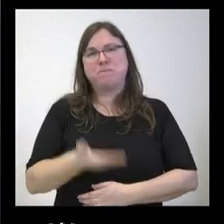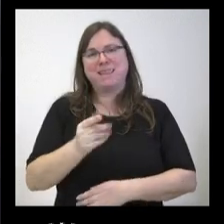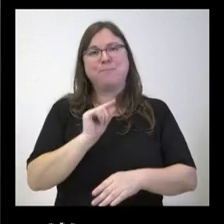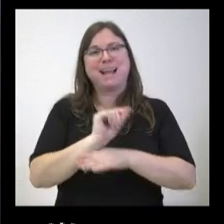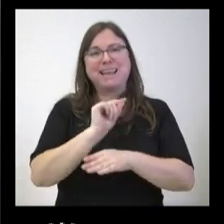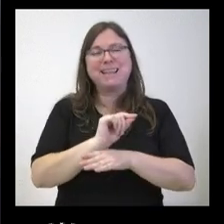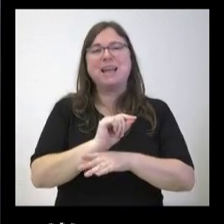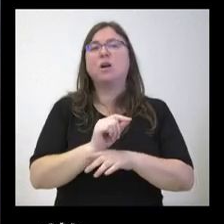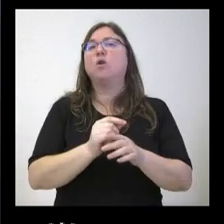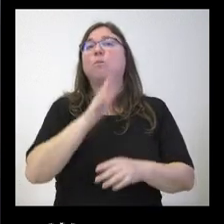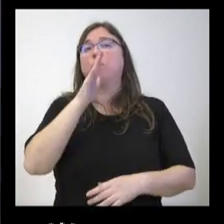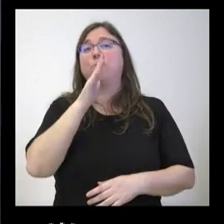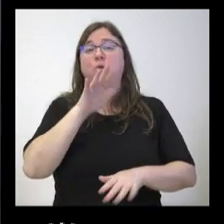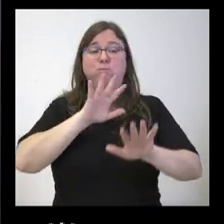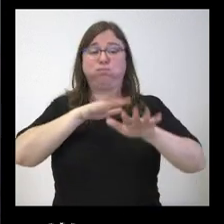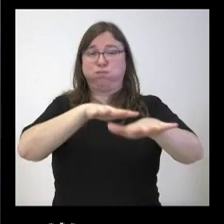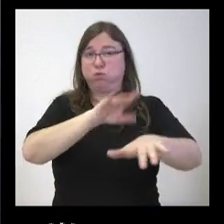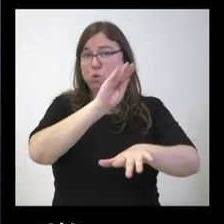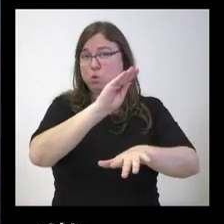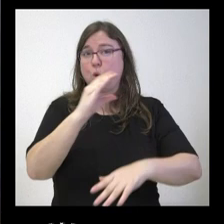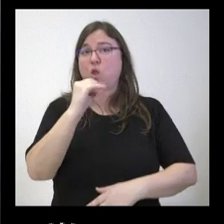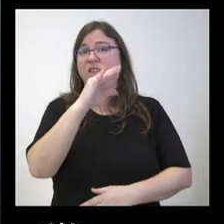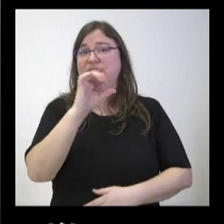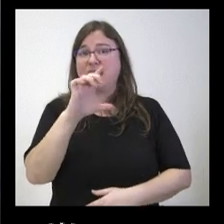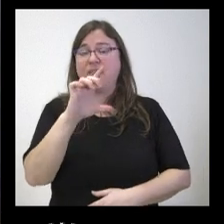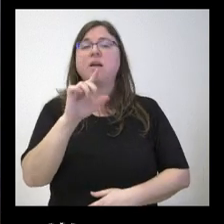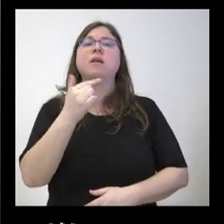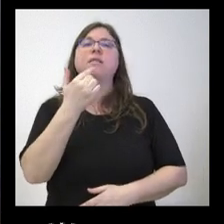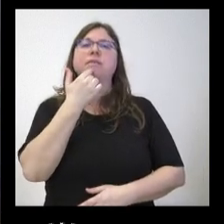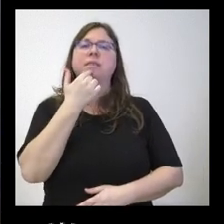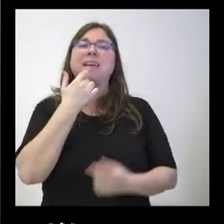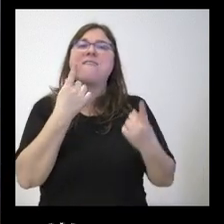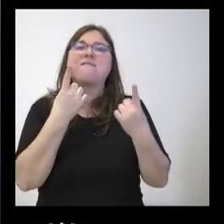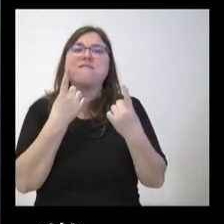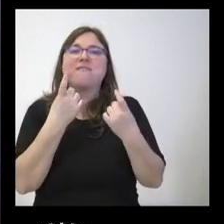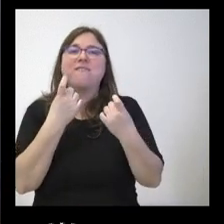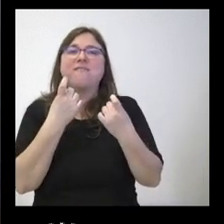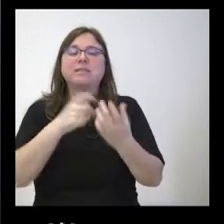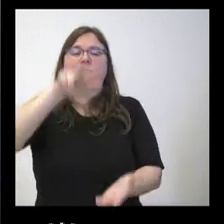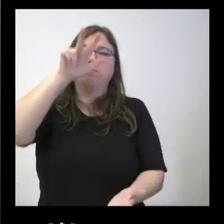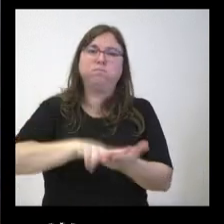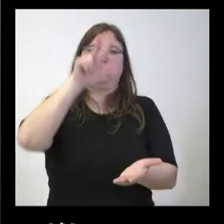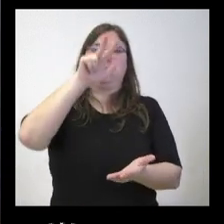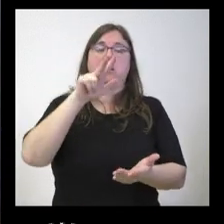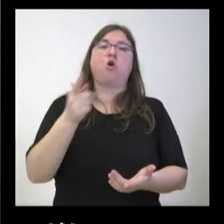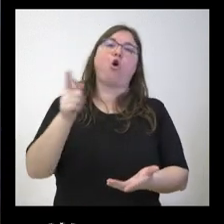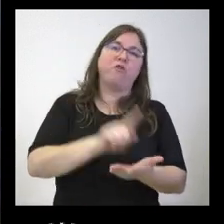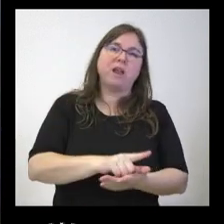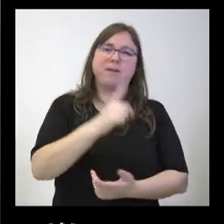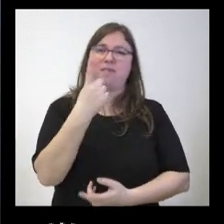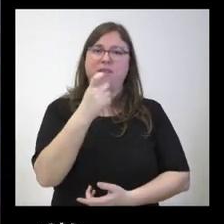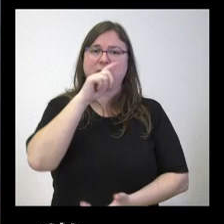motivaciones de la protesta de FESID que va a ser según ellos la falta la falta de aprobación de la un año más de la